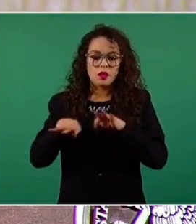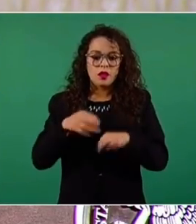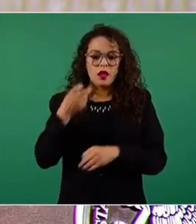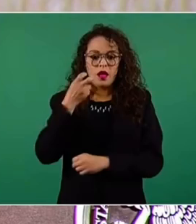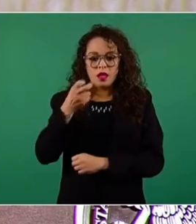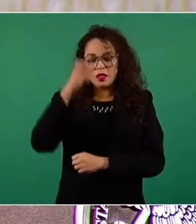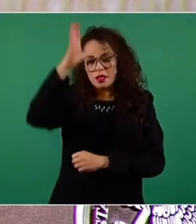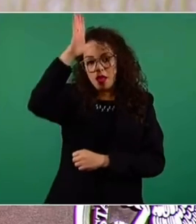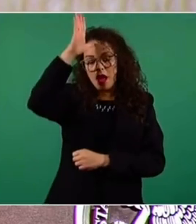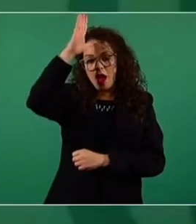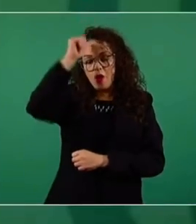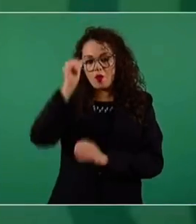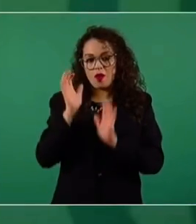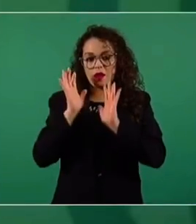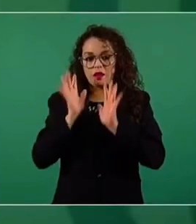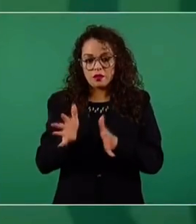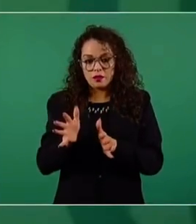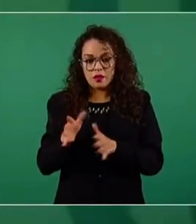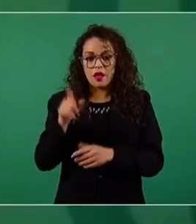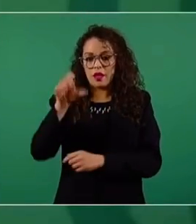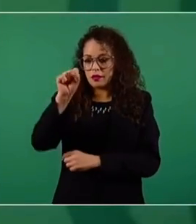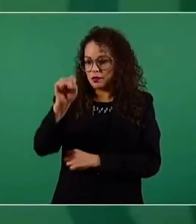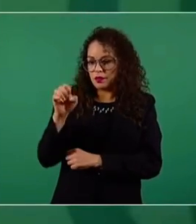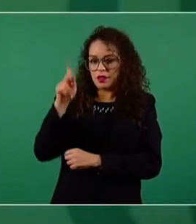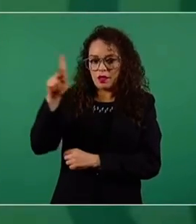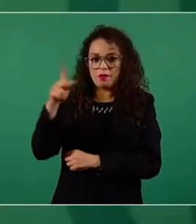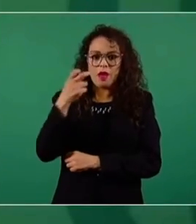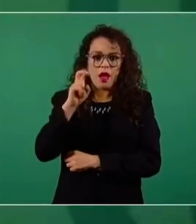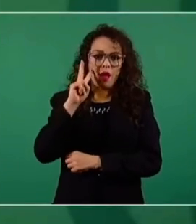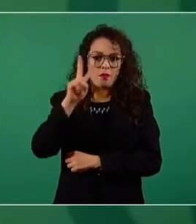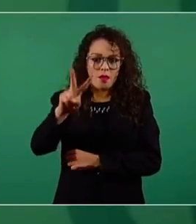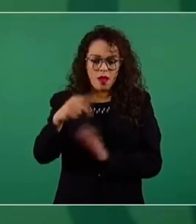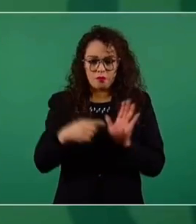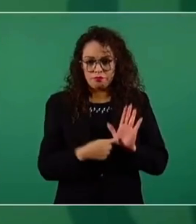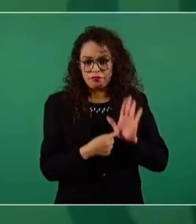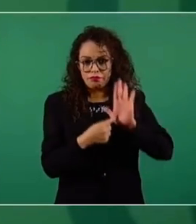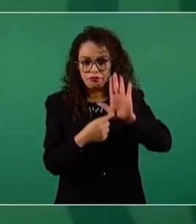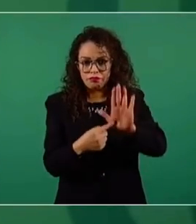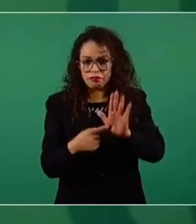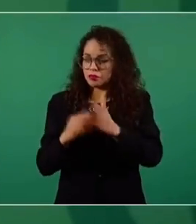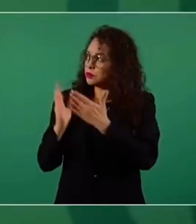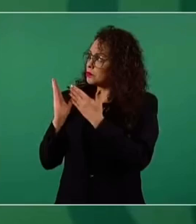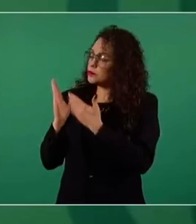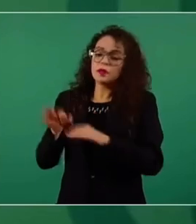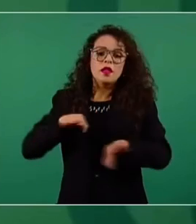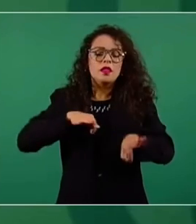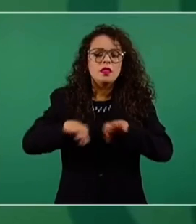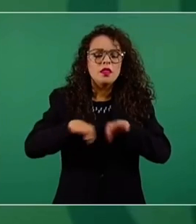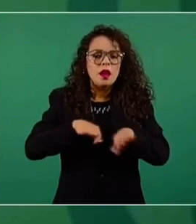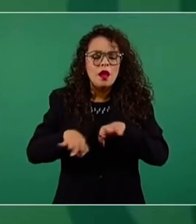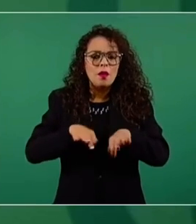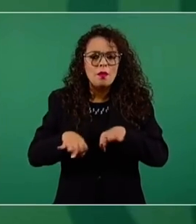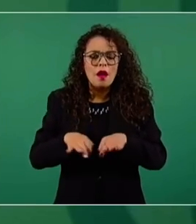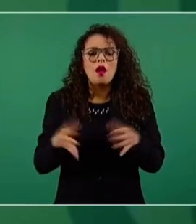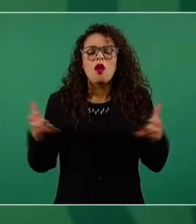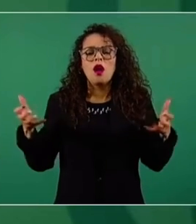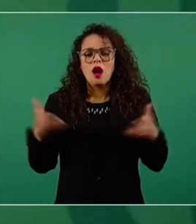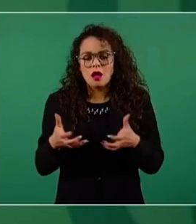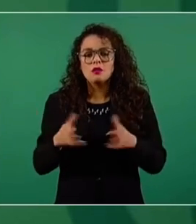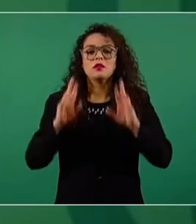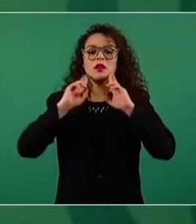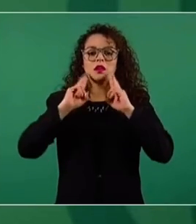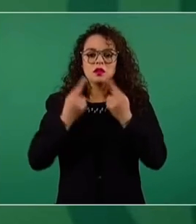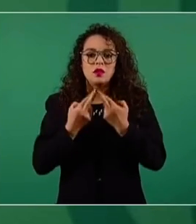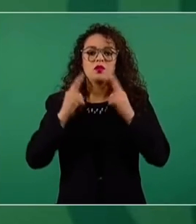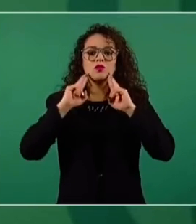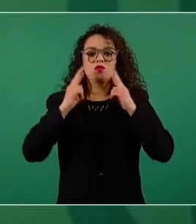acuerdo de la Secretaría de Educación Pública. Esto surge de un trabajo que se hace precisamente en reuniones con